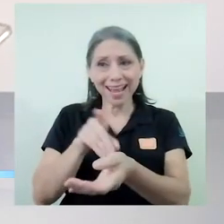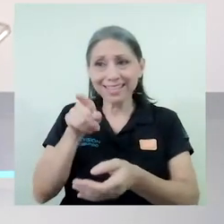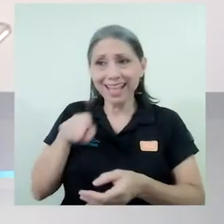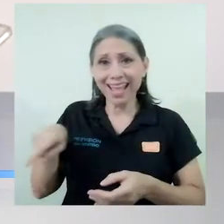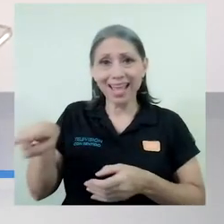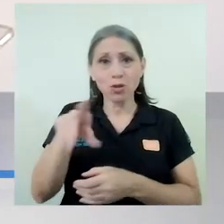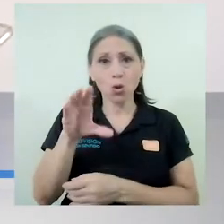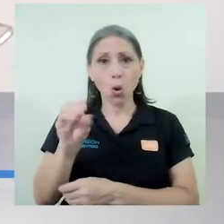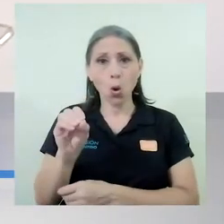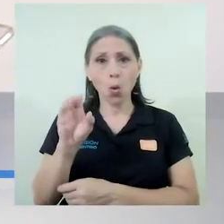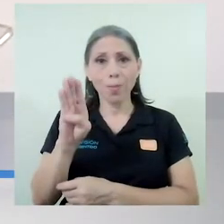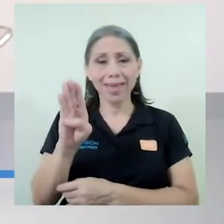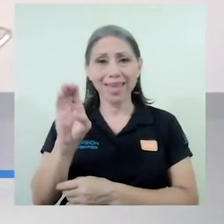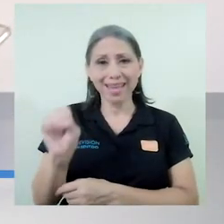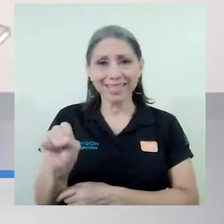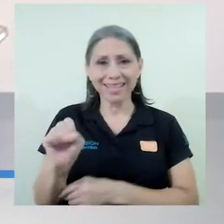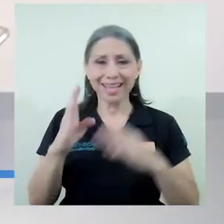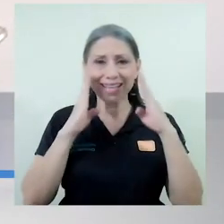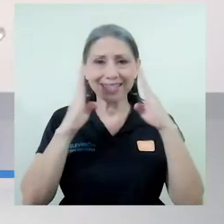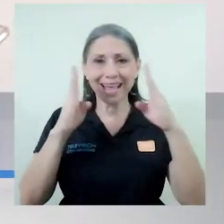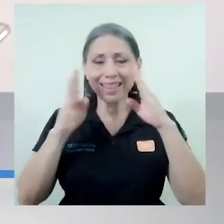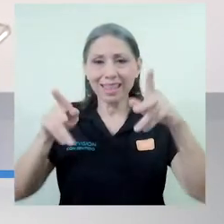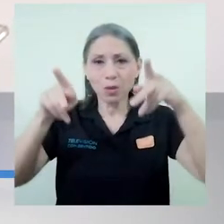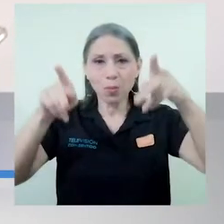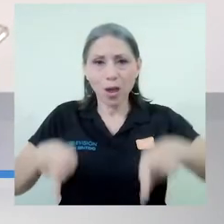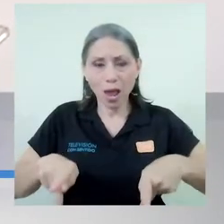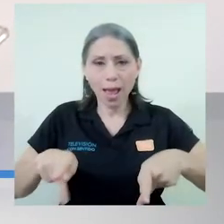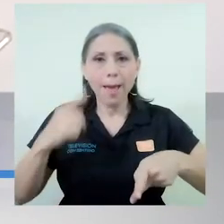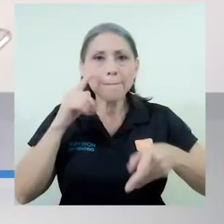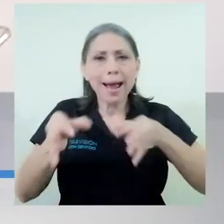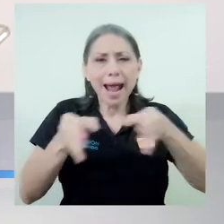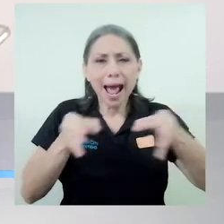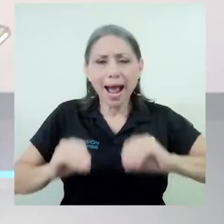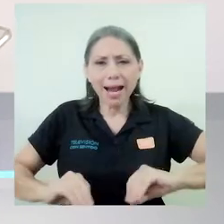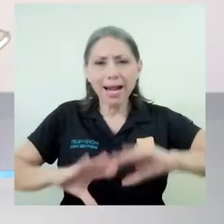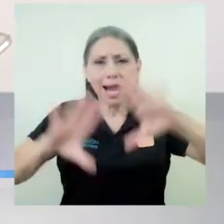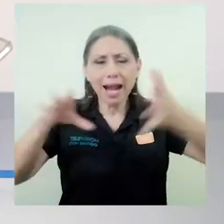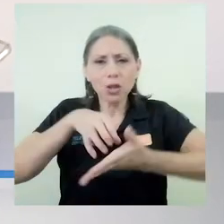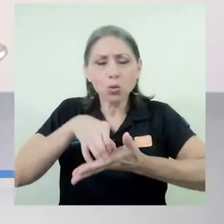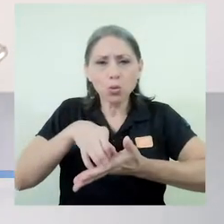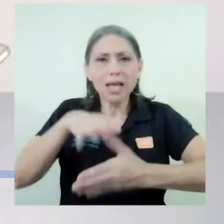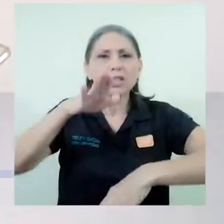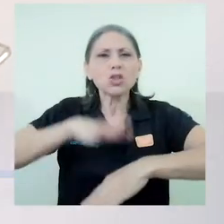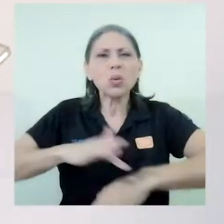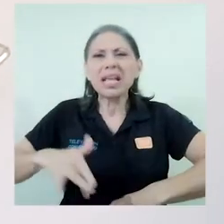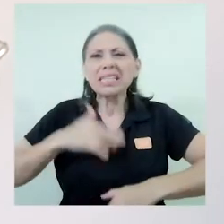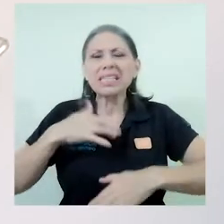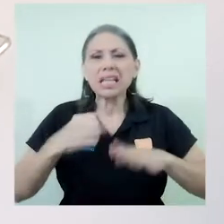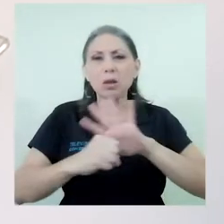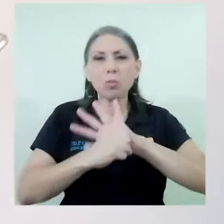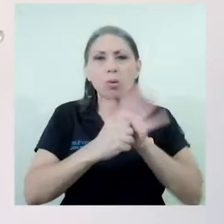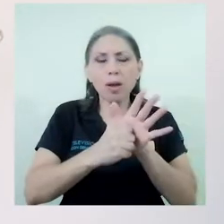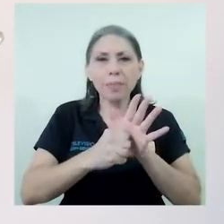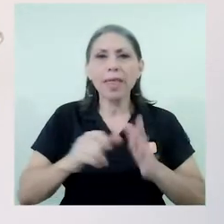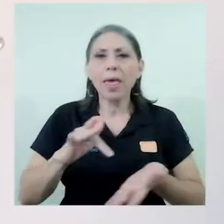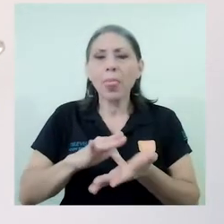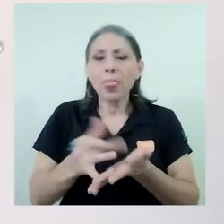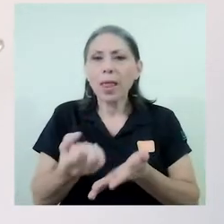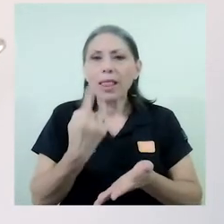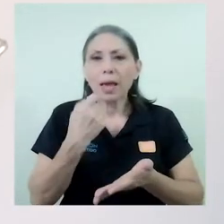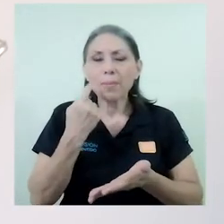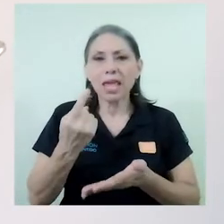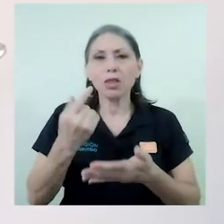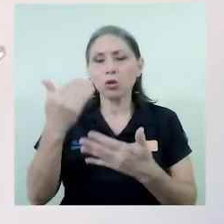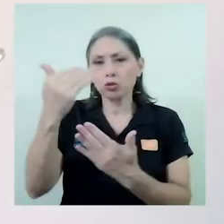pacientes para aclarar dudas sobre la sintomatología del COVID-19 sobre tratamientos, recetas y